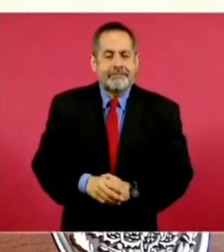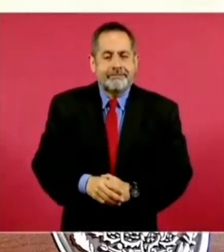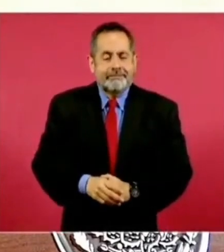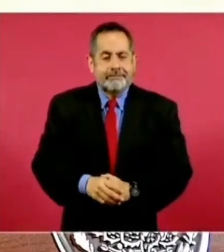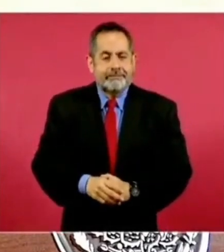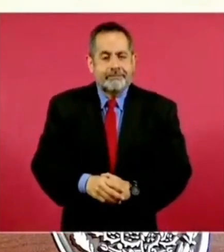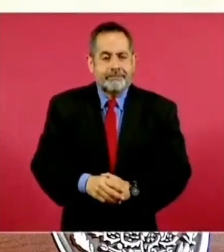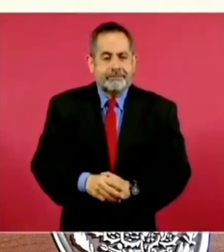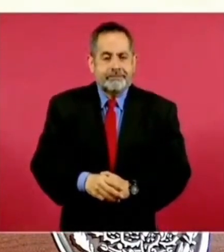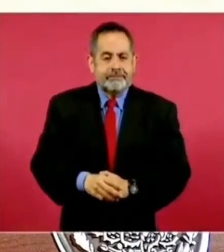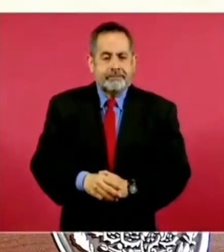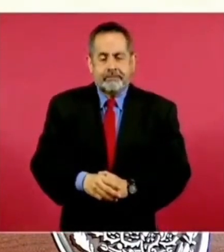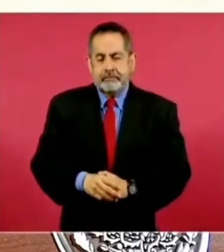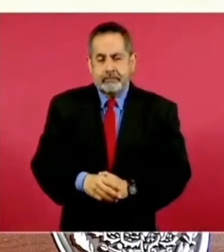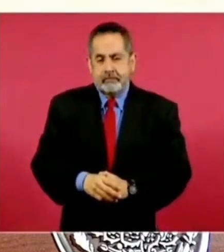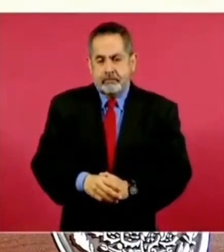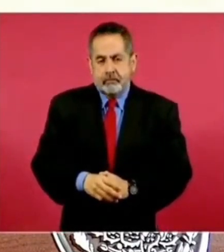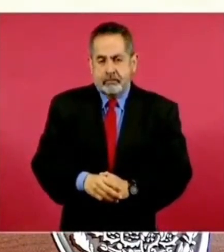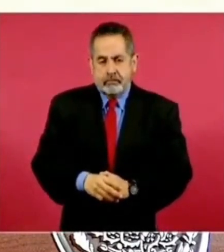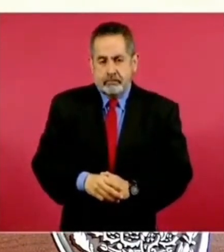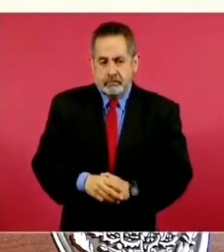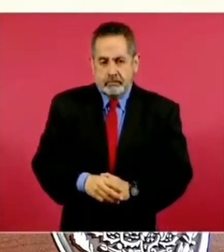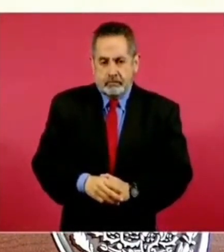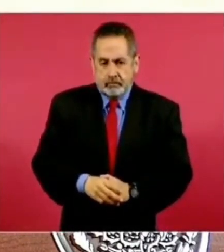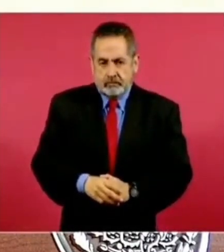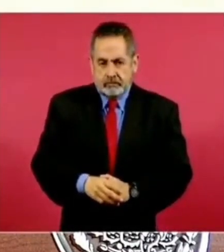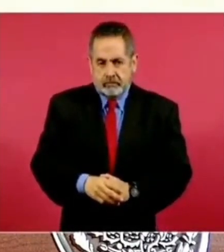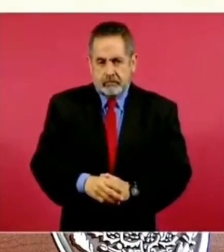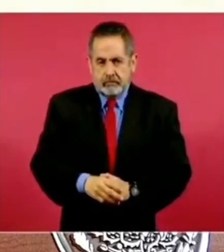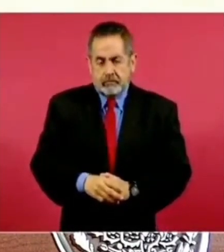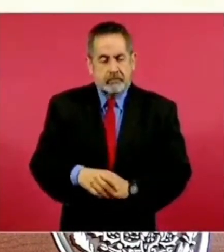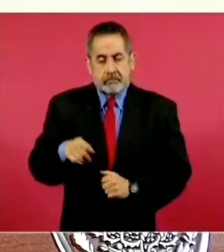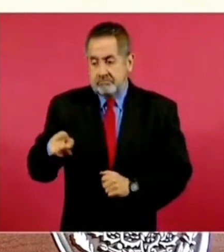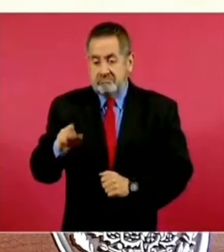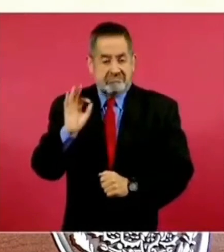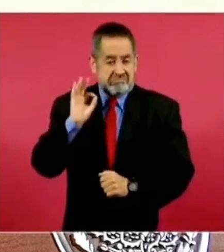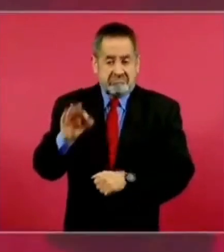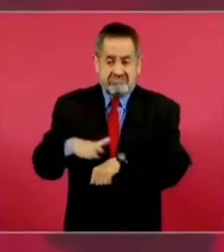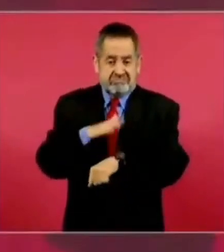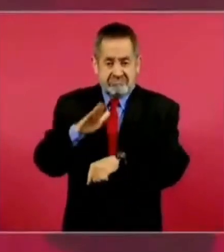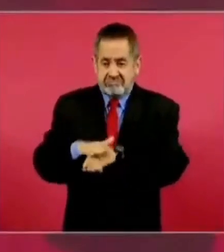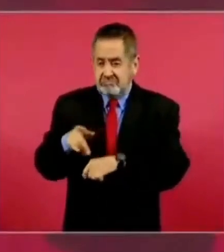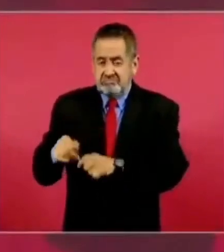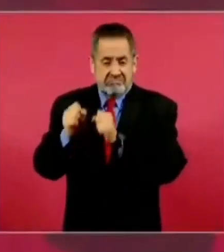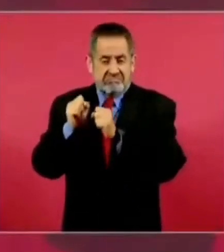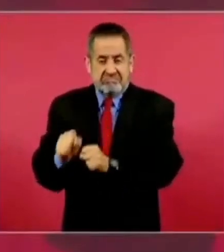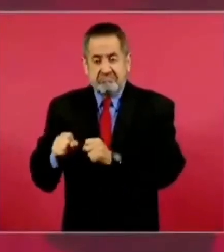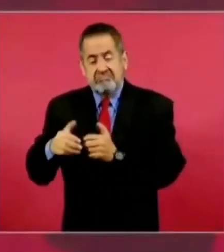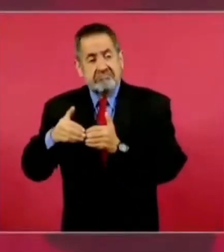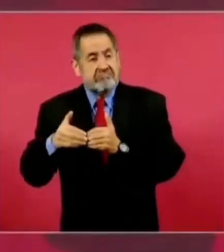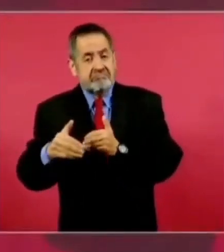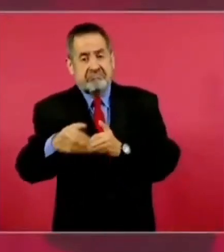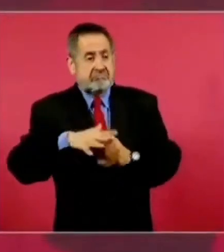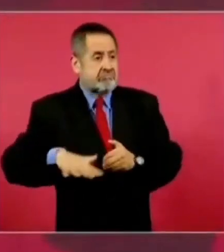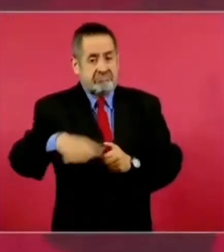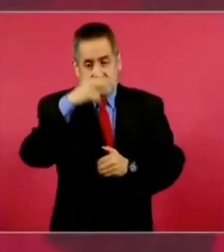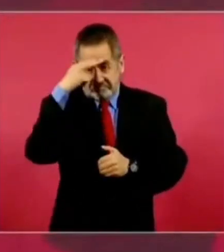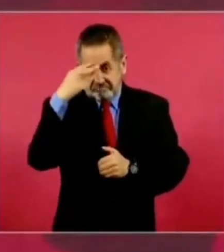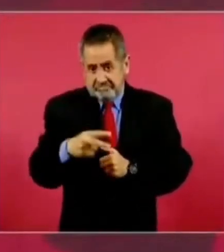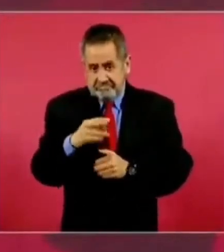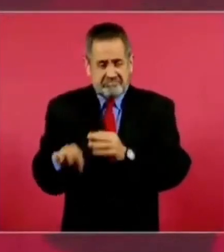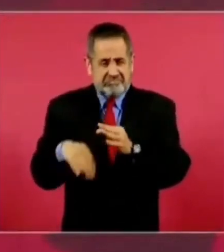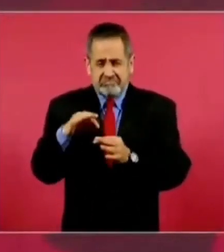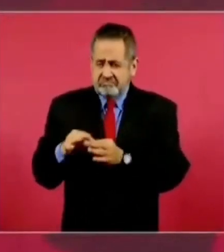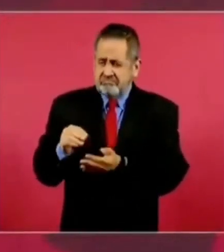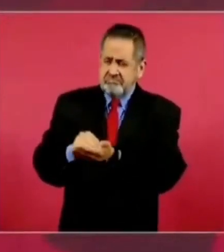y es una garantía de que el país nuestro querido México va a